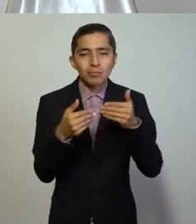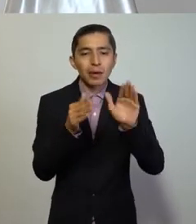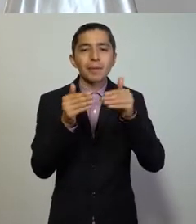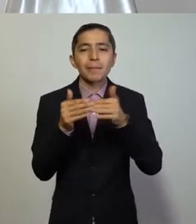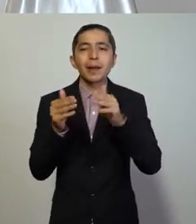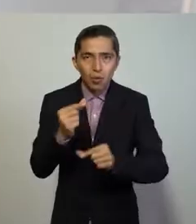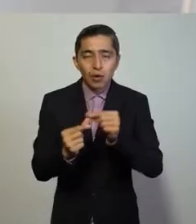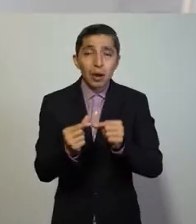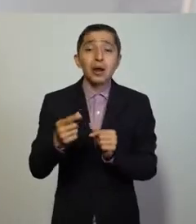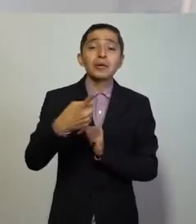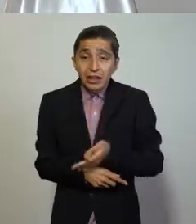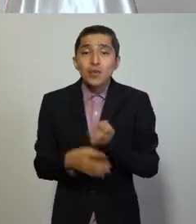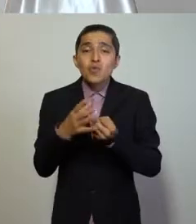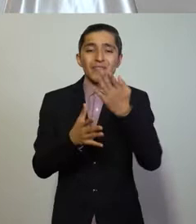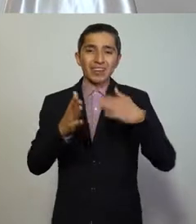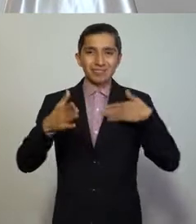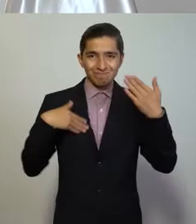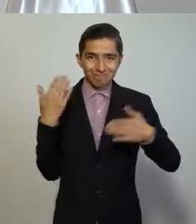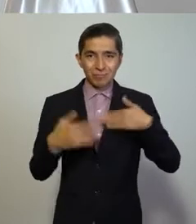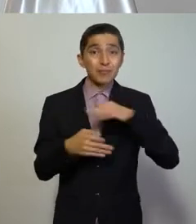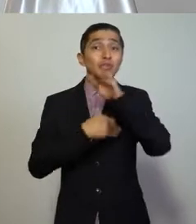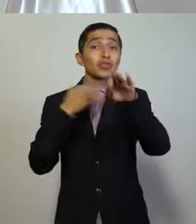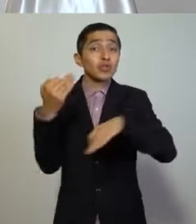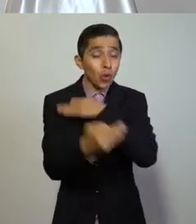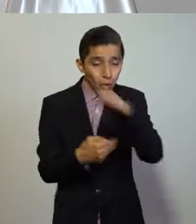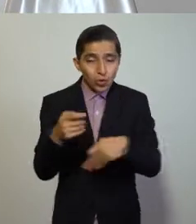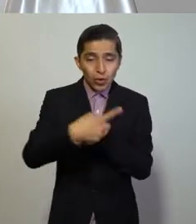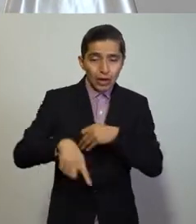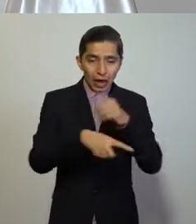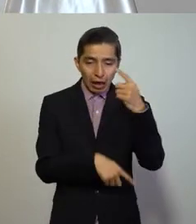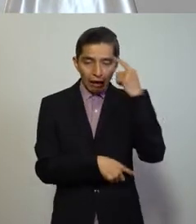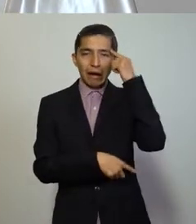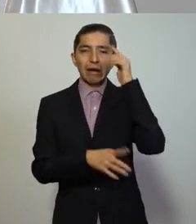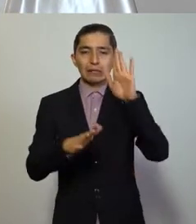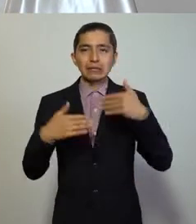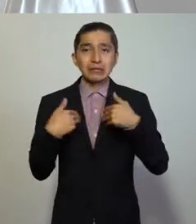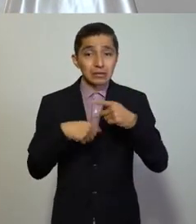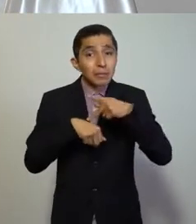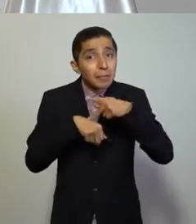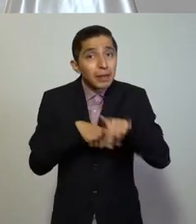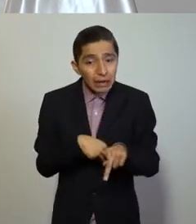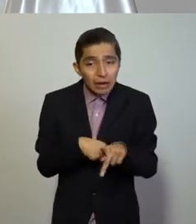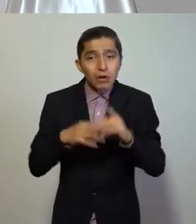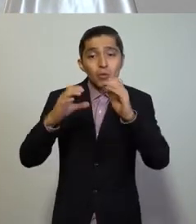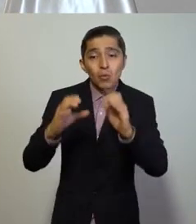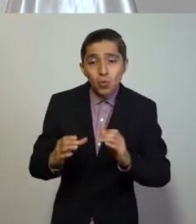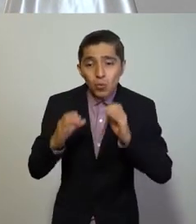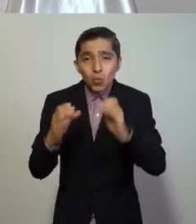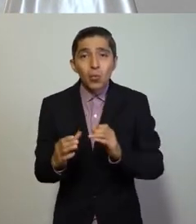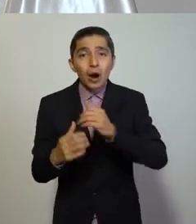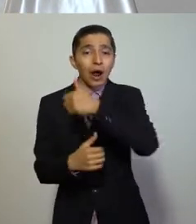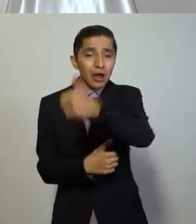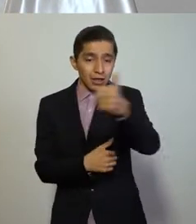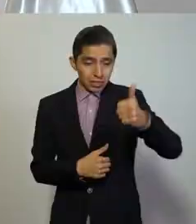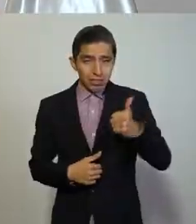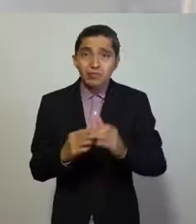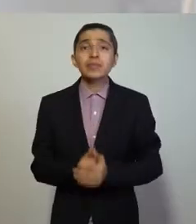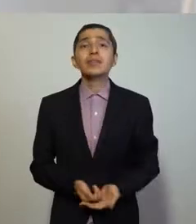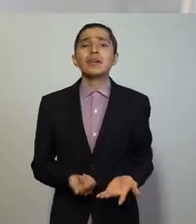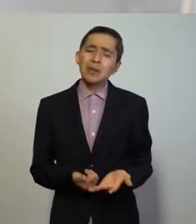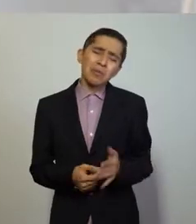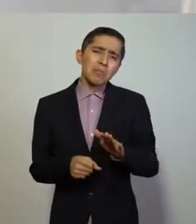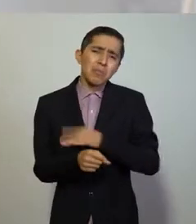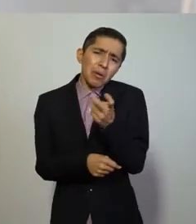convivencia, de la que todas y todos seamos conscientes del riesgo y cuidado que debemos tener cada quien.